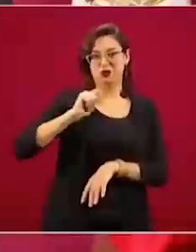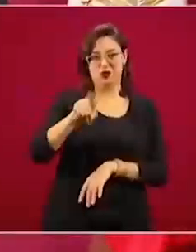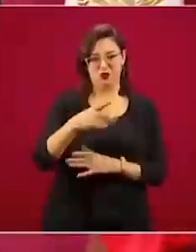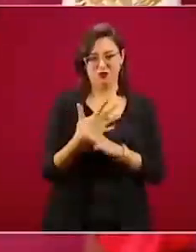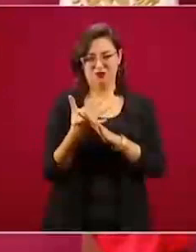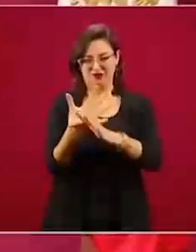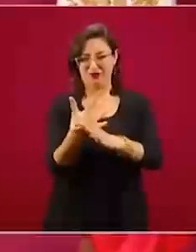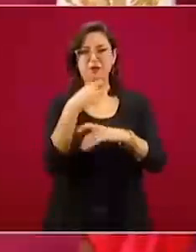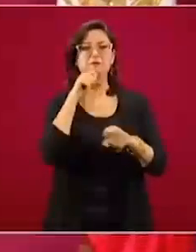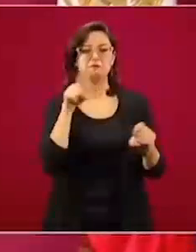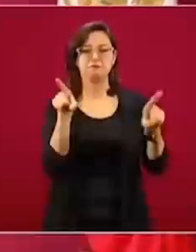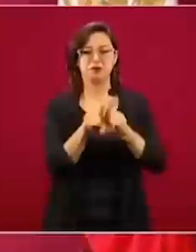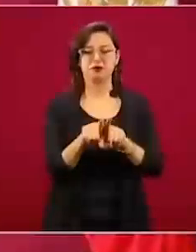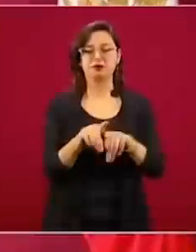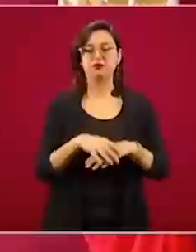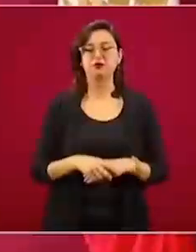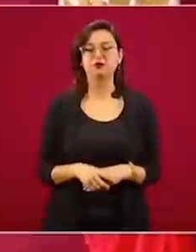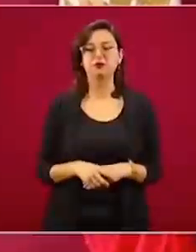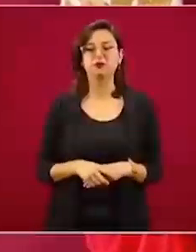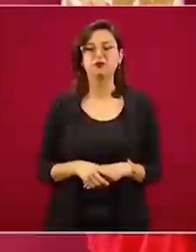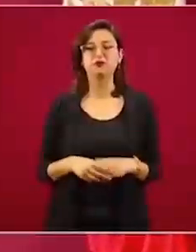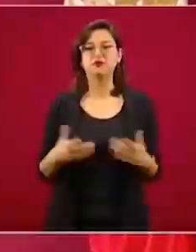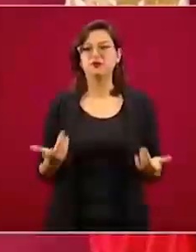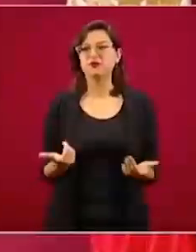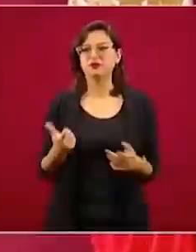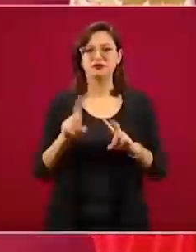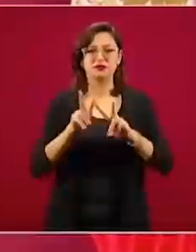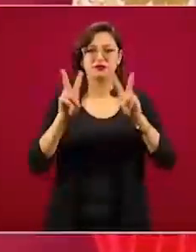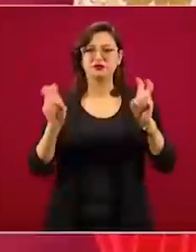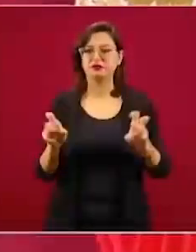el crack, la gran depresión.